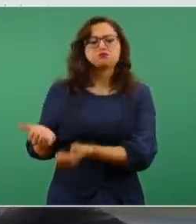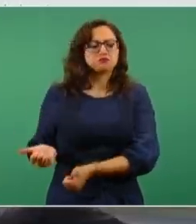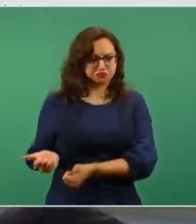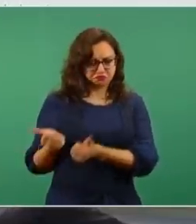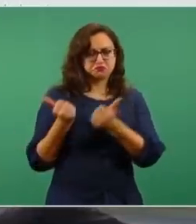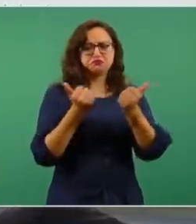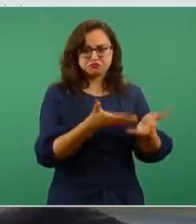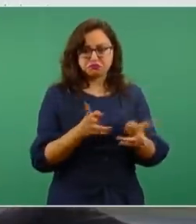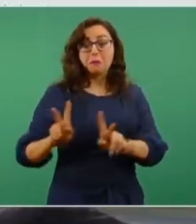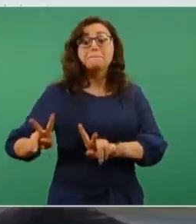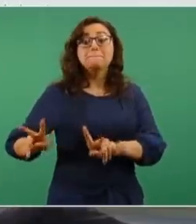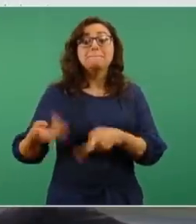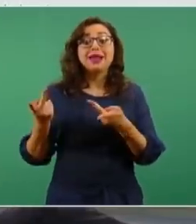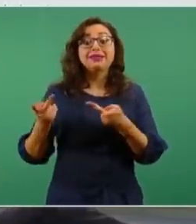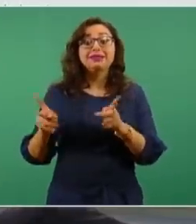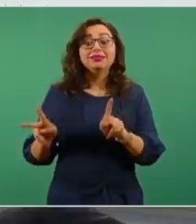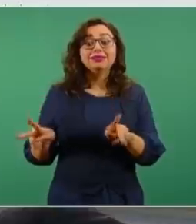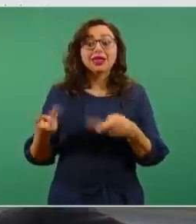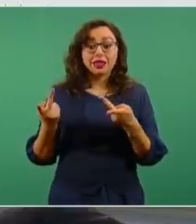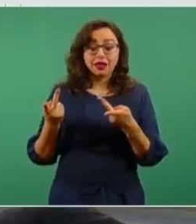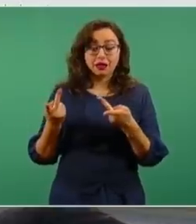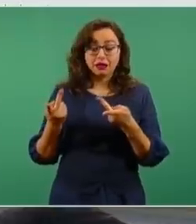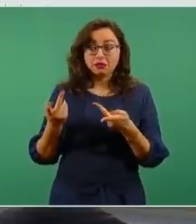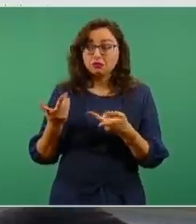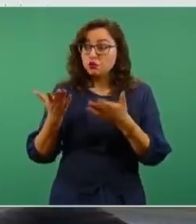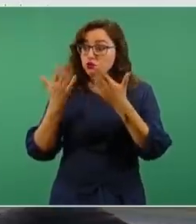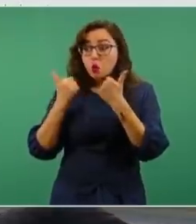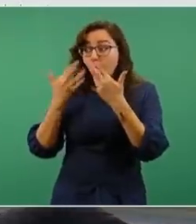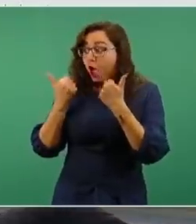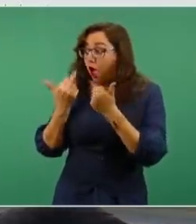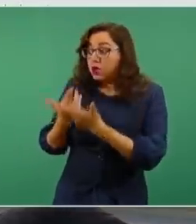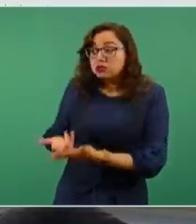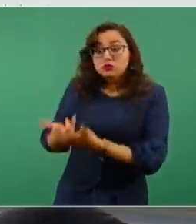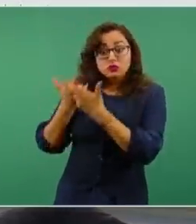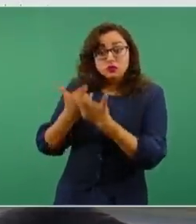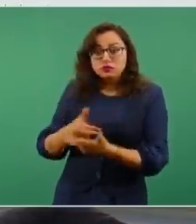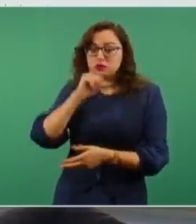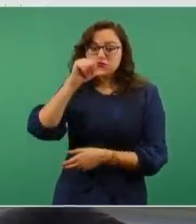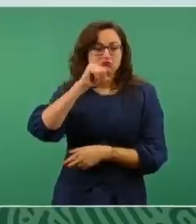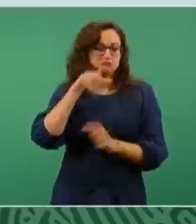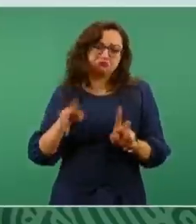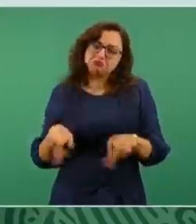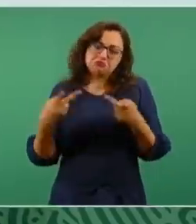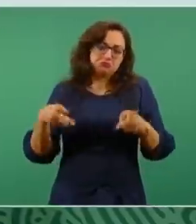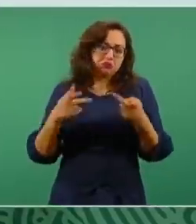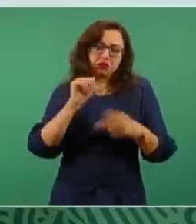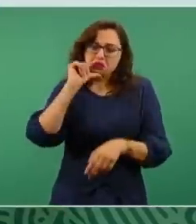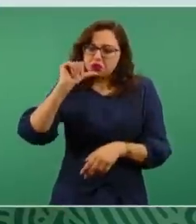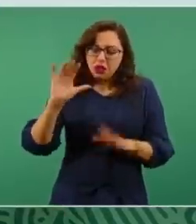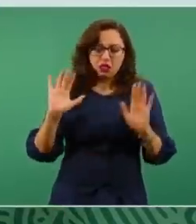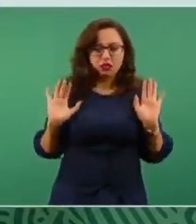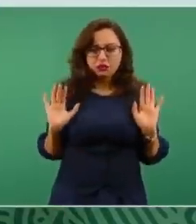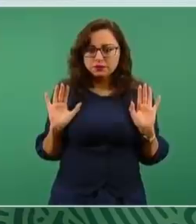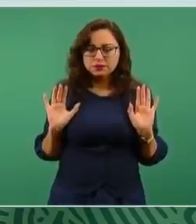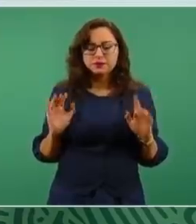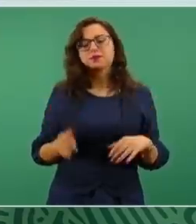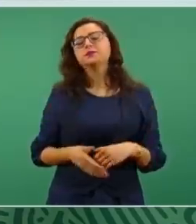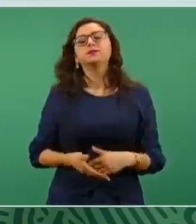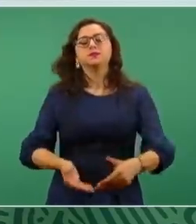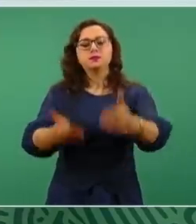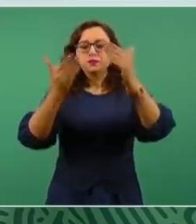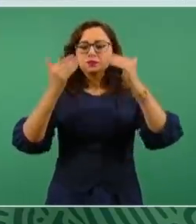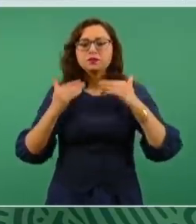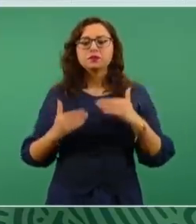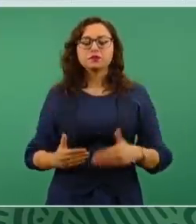sobra, les vendemos. Si no, no hay obligación. Pemex colaborará con esta empresa Odebrecht